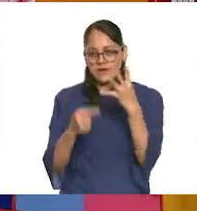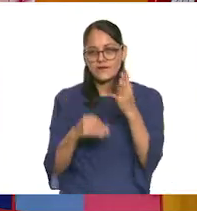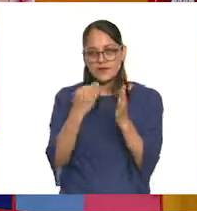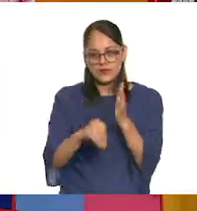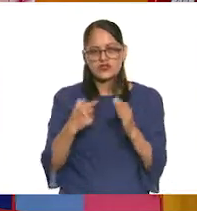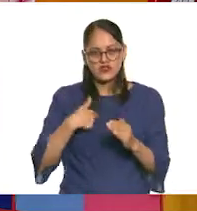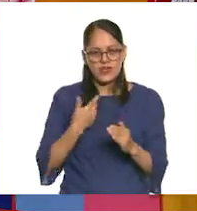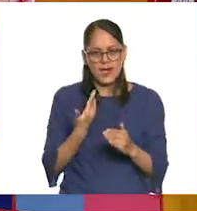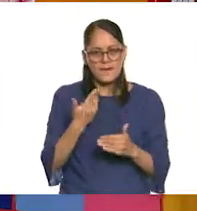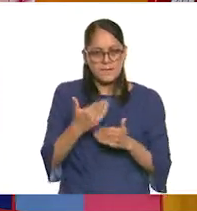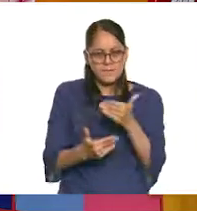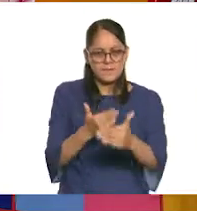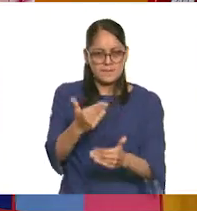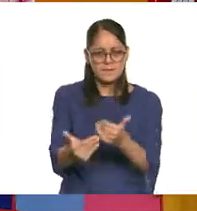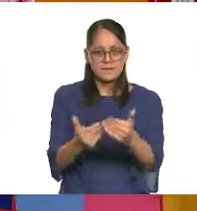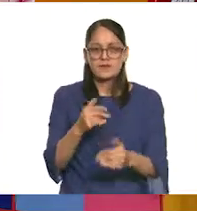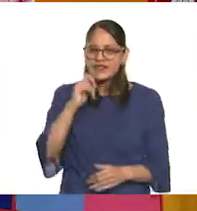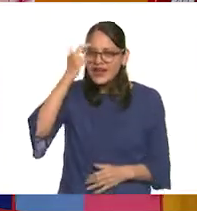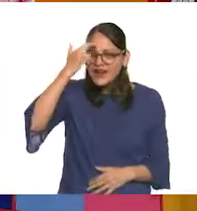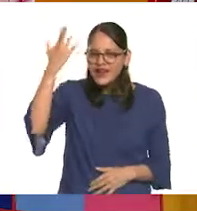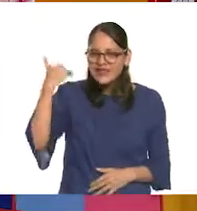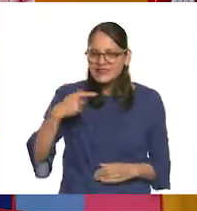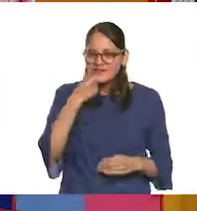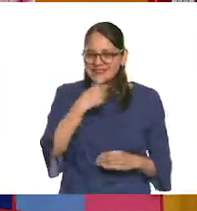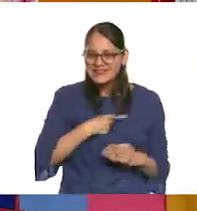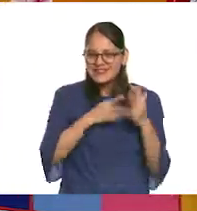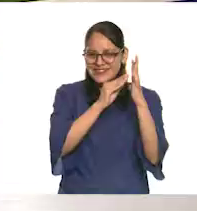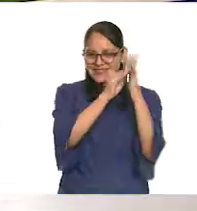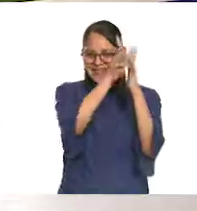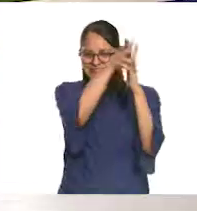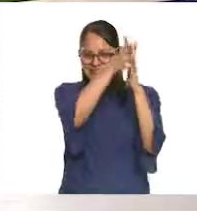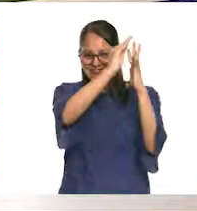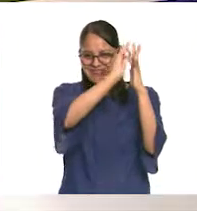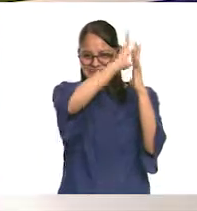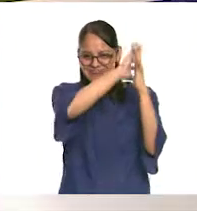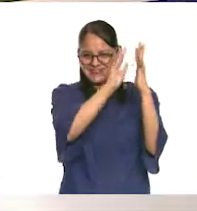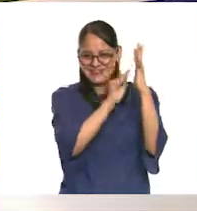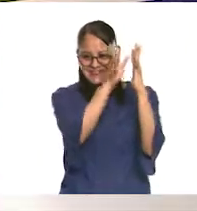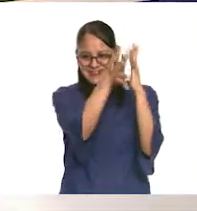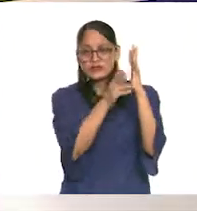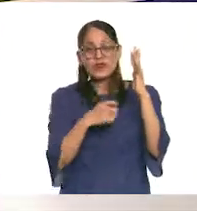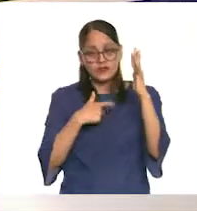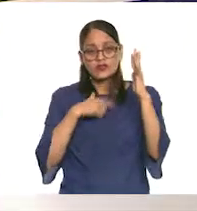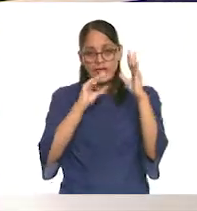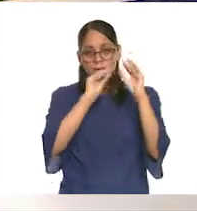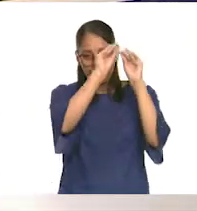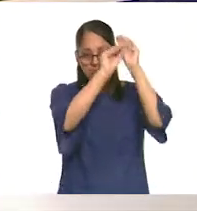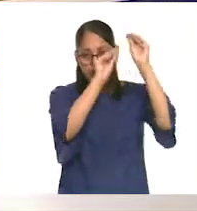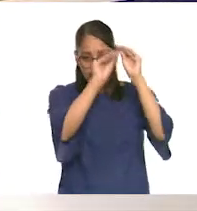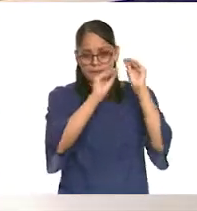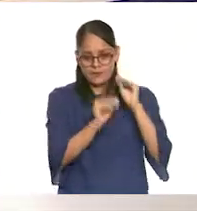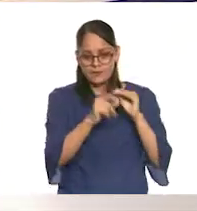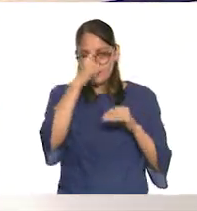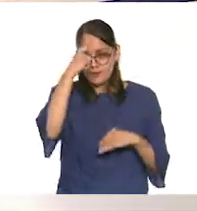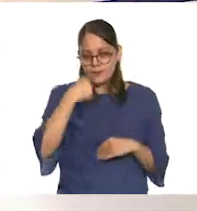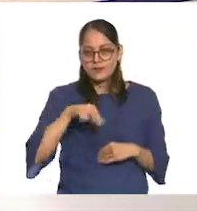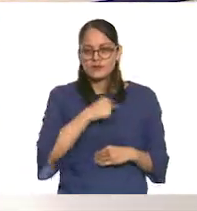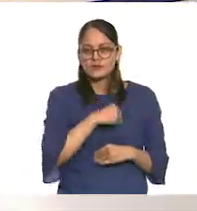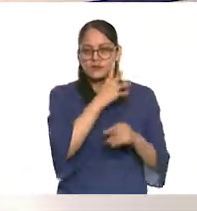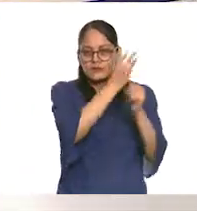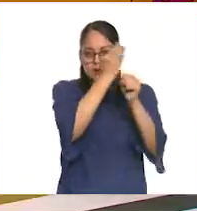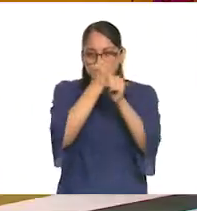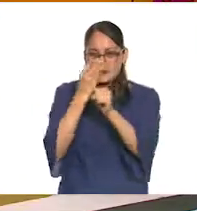empecé a avanzar. ¿Te acuerdas que a mí me tocaron las ramas? Sí. Pues mira, ya las coloqué aquí para que podamos ir armando nuestra instalación.